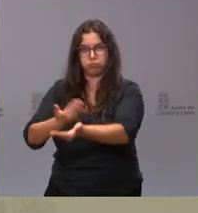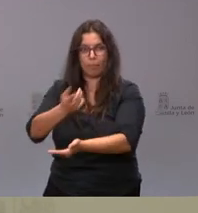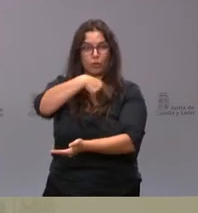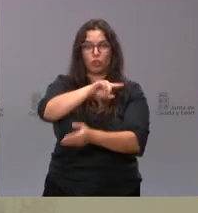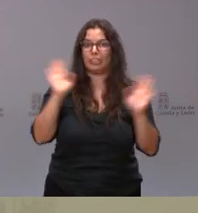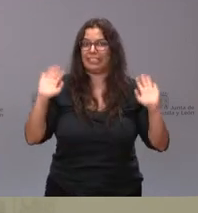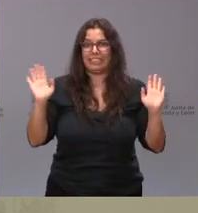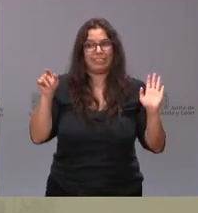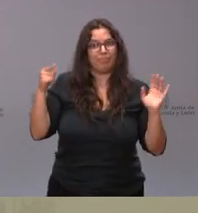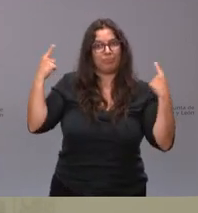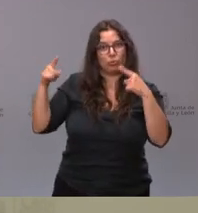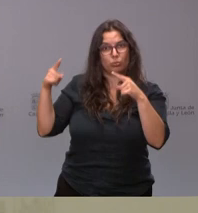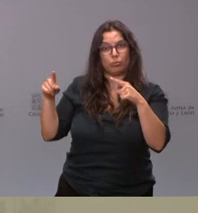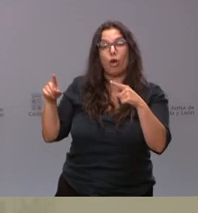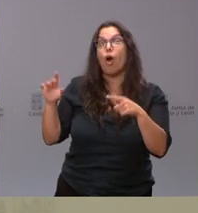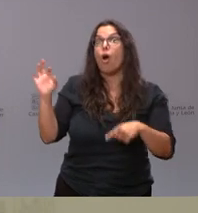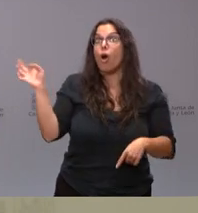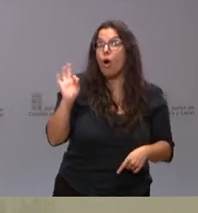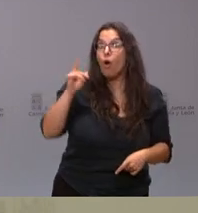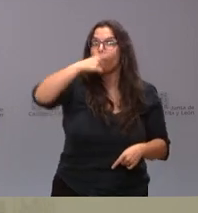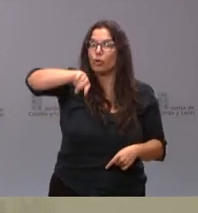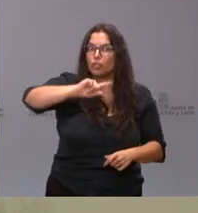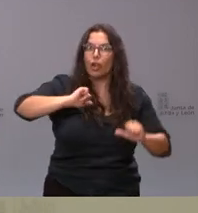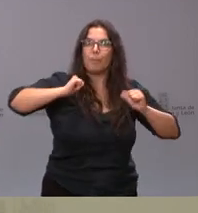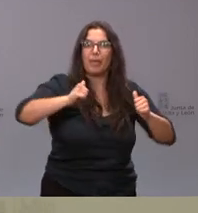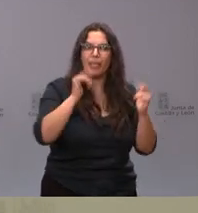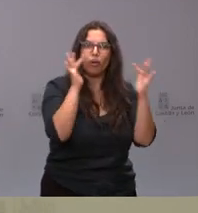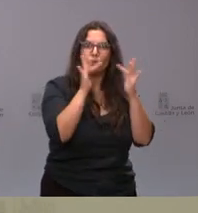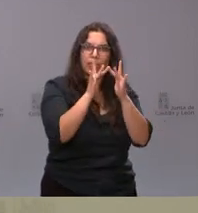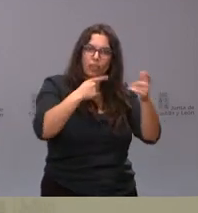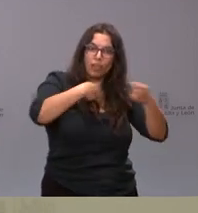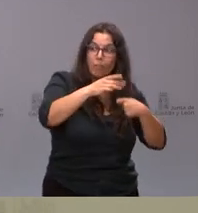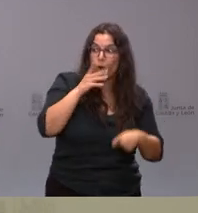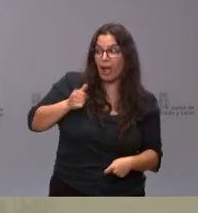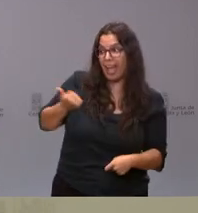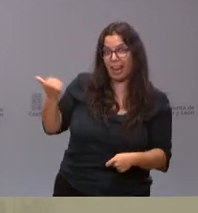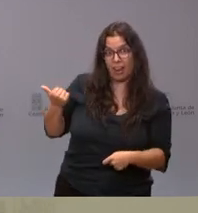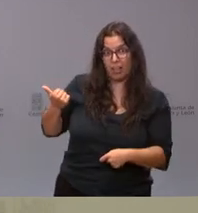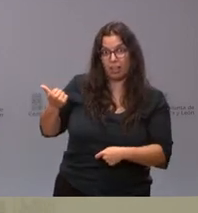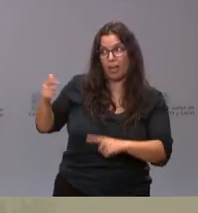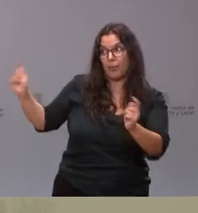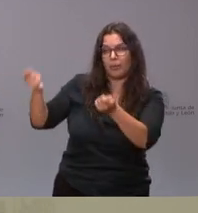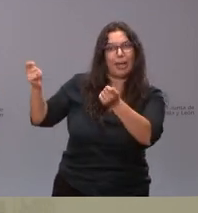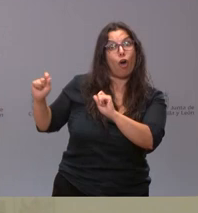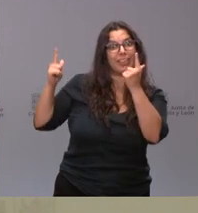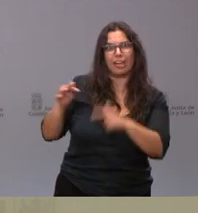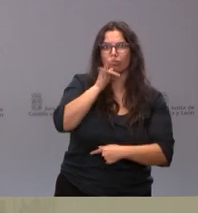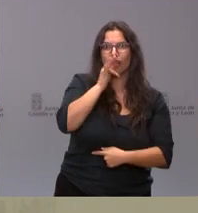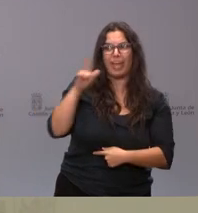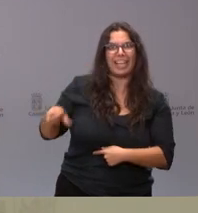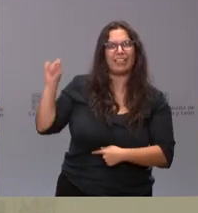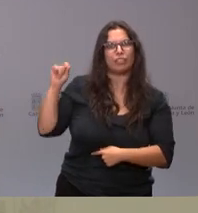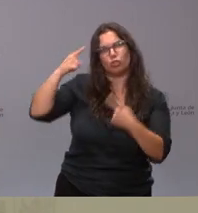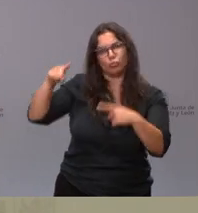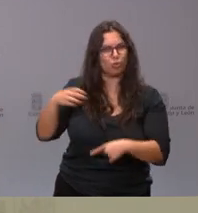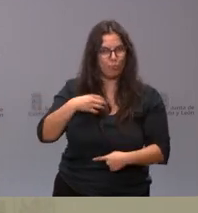intervenir, o si el diálogo que ustedes emprenden es porque la decisión que anuncia García Gallardo no es firme y no puede tomarla por sí